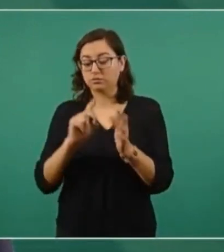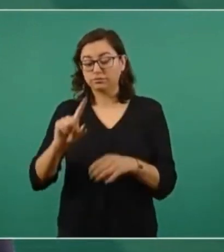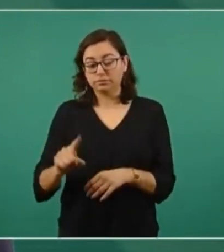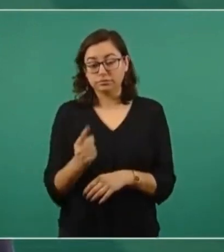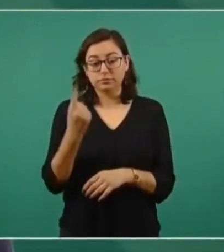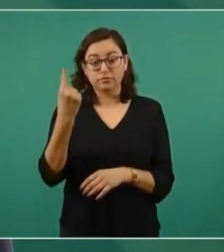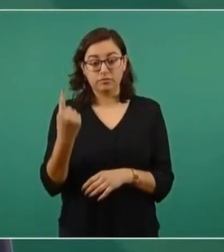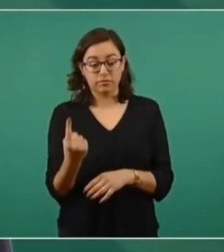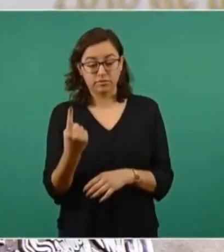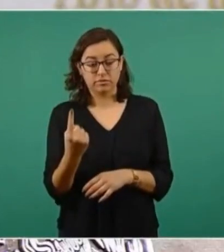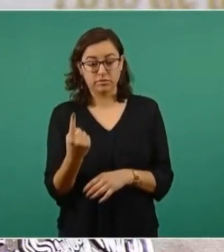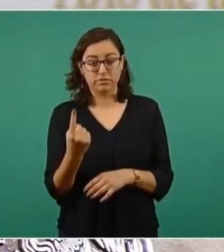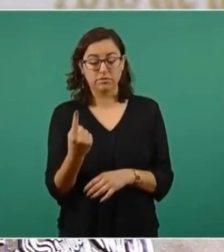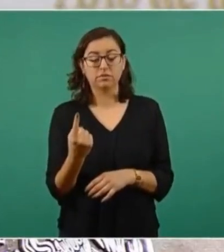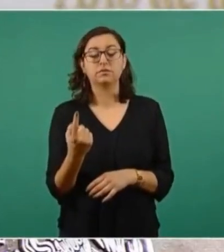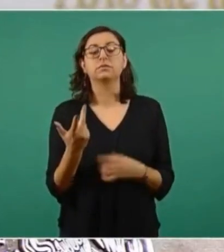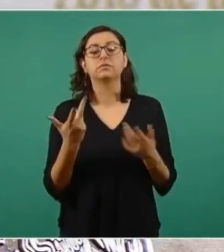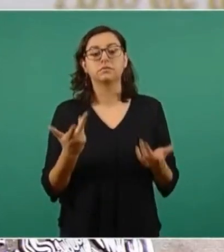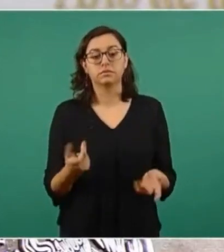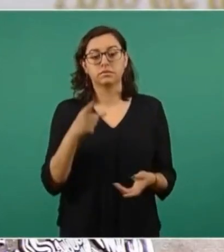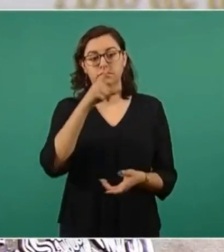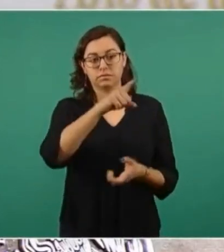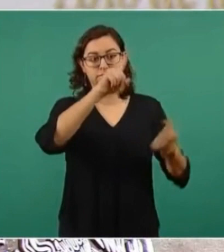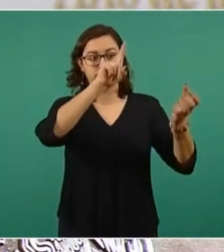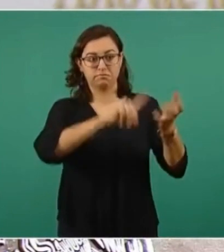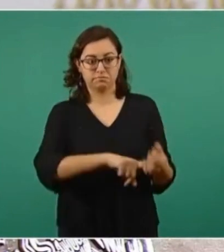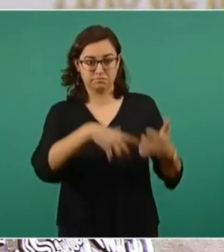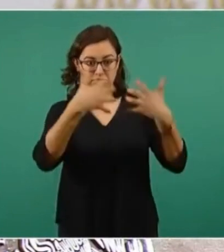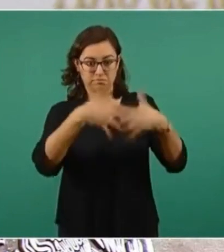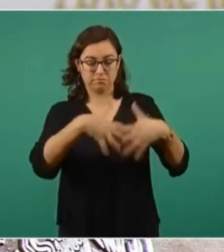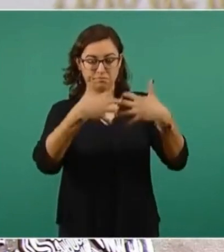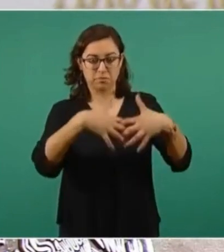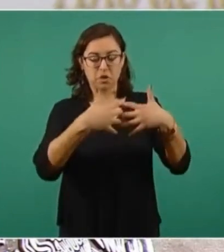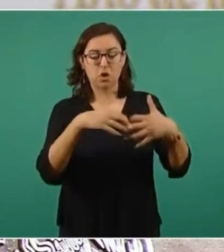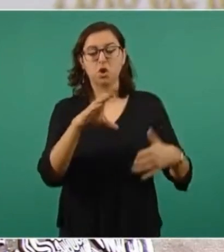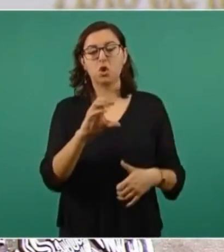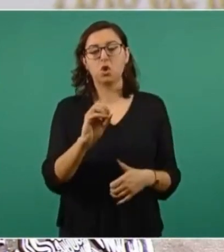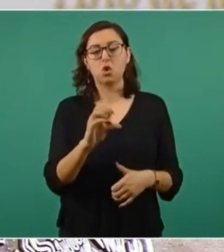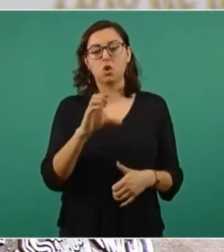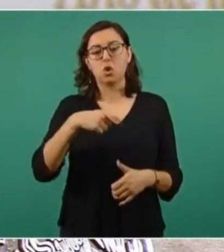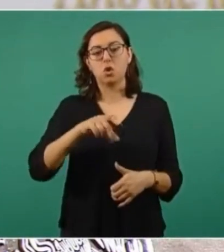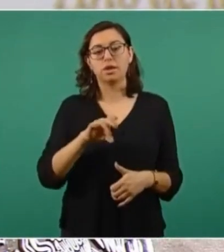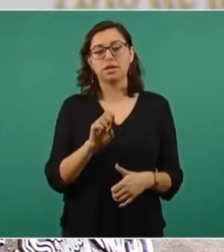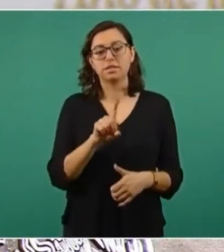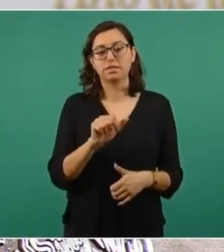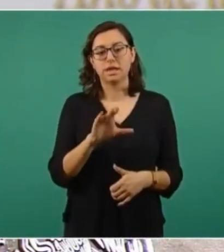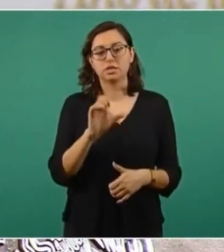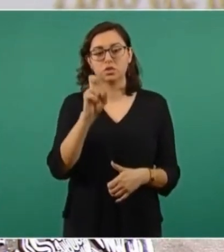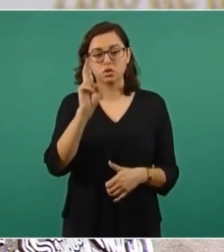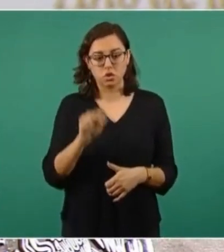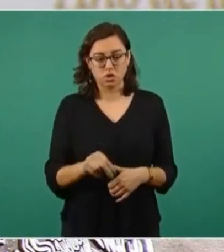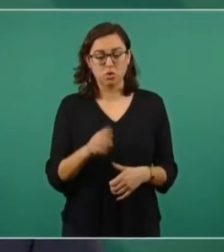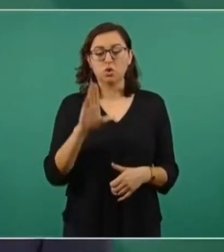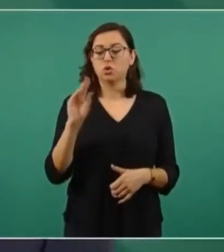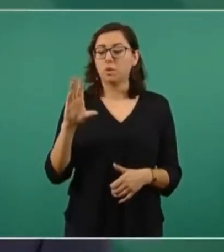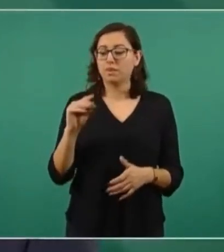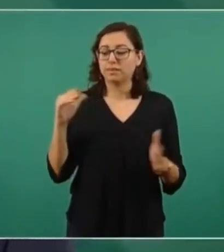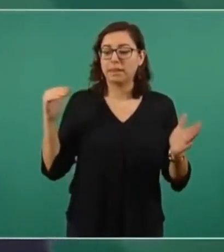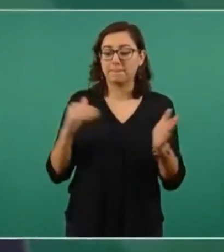refinería una planta de coquización con capacidad para 90 mil barriles por día.